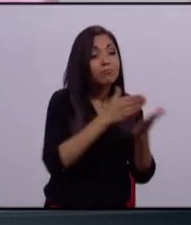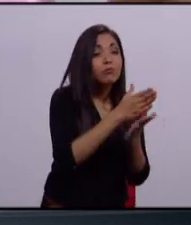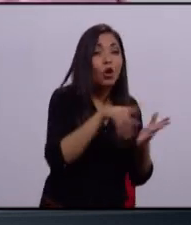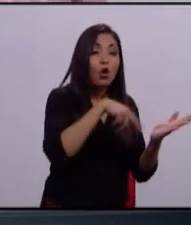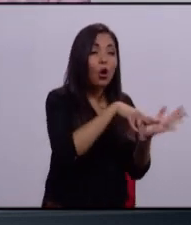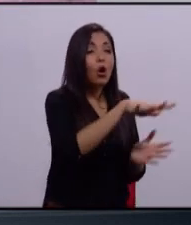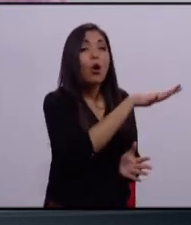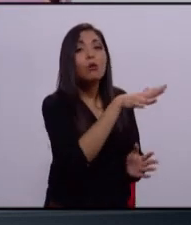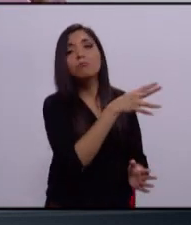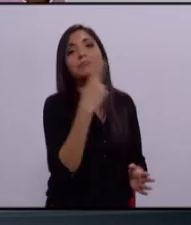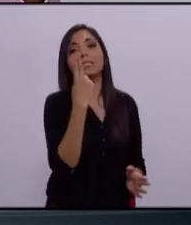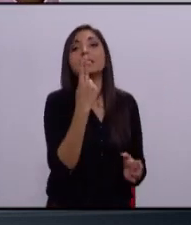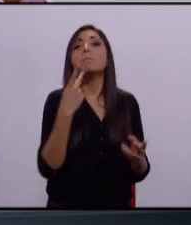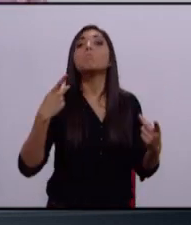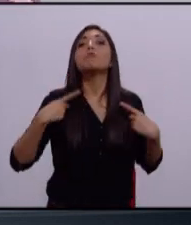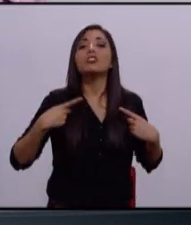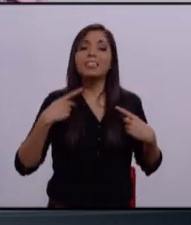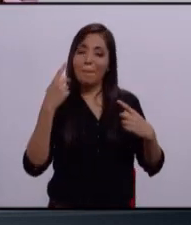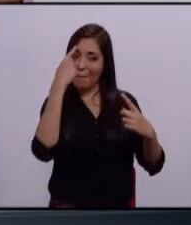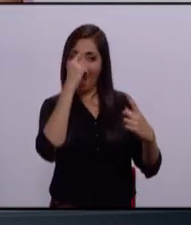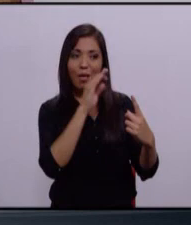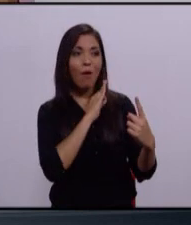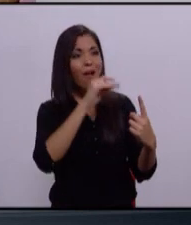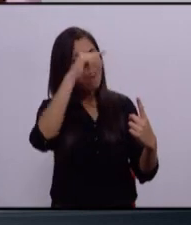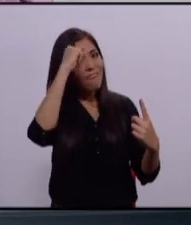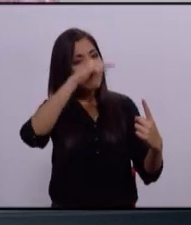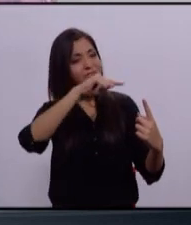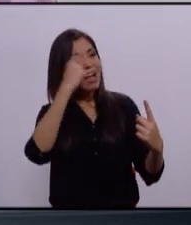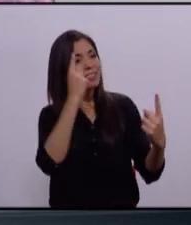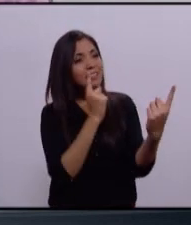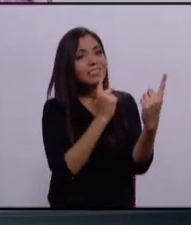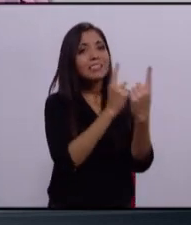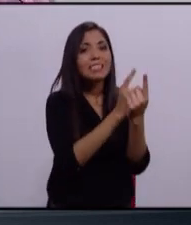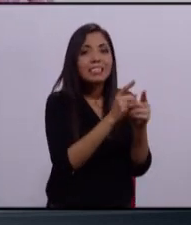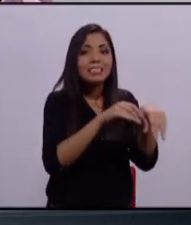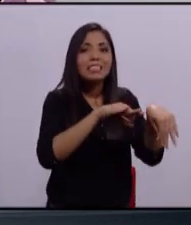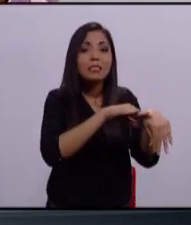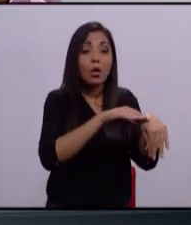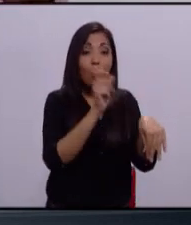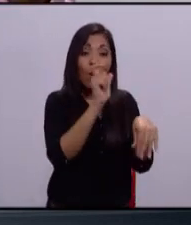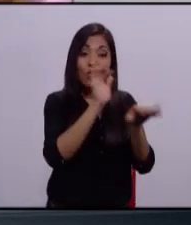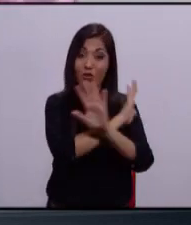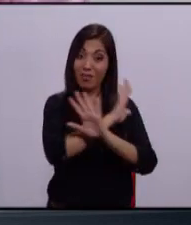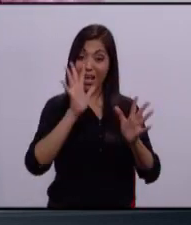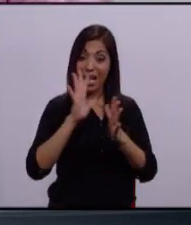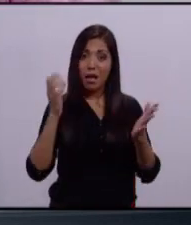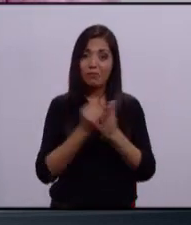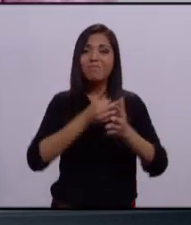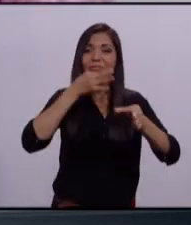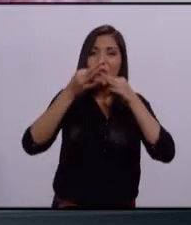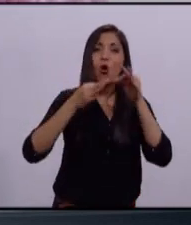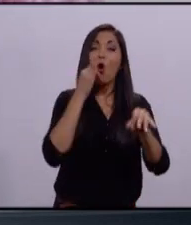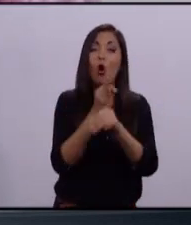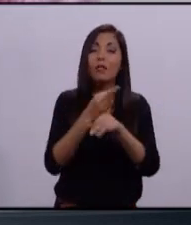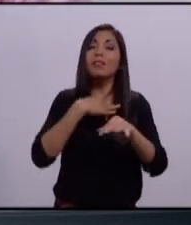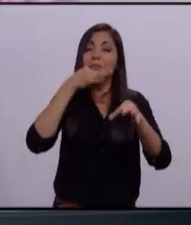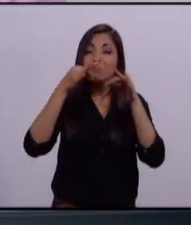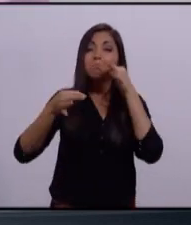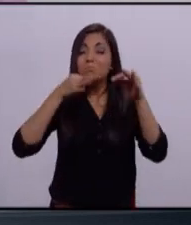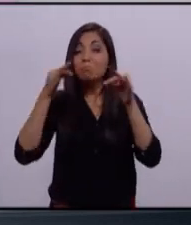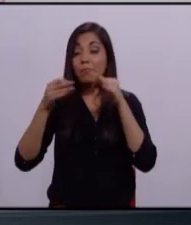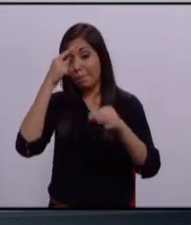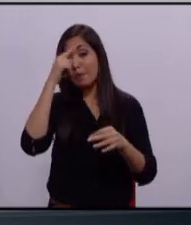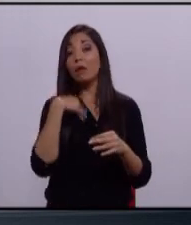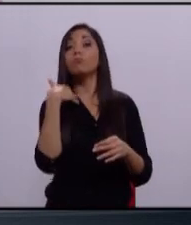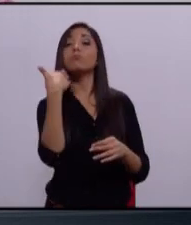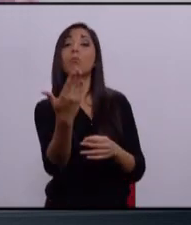ocupa esa cercanía, la gente necesita que sigamos, después de ganar, haciendo campaña como lo estamos haciendo, no nomás para pedir